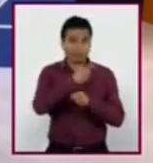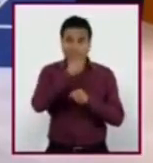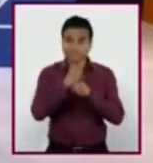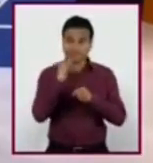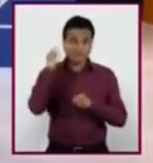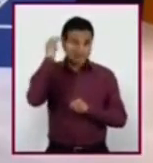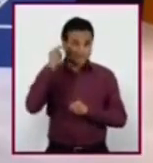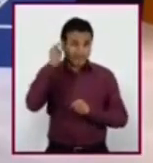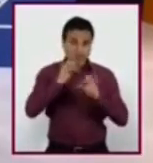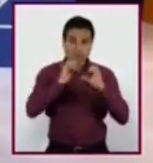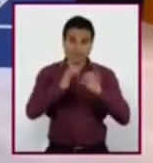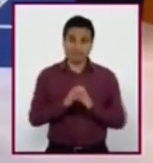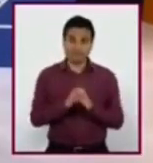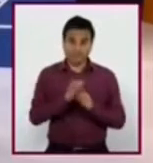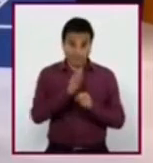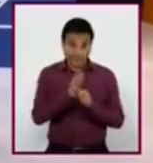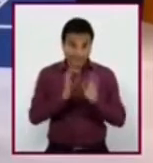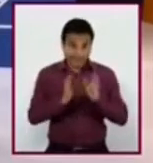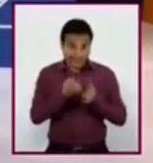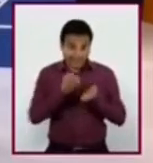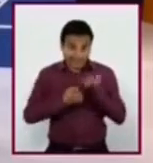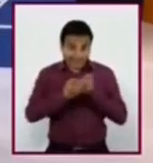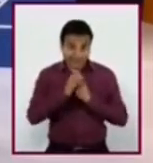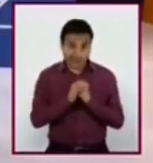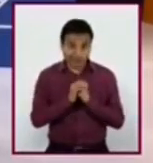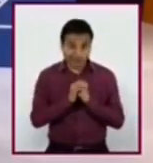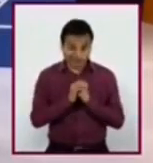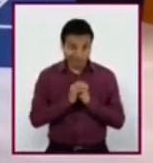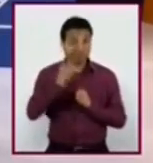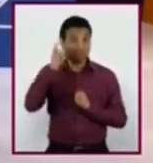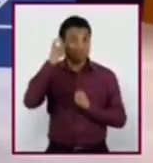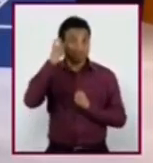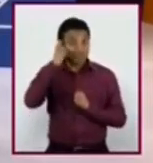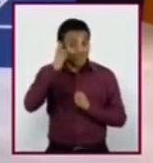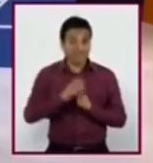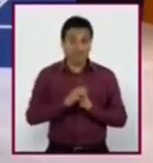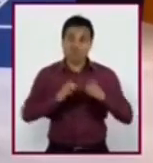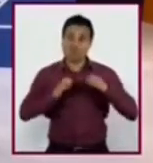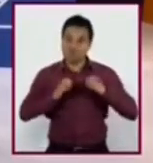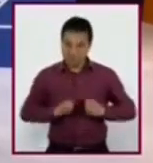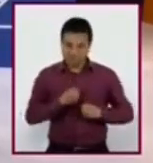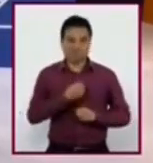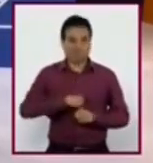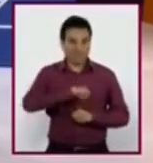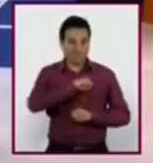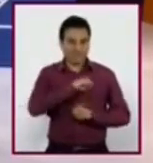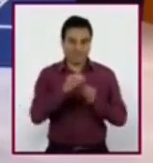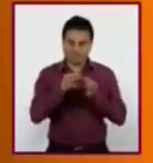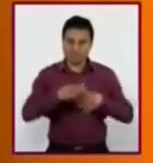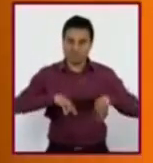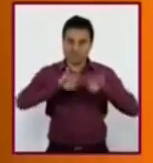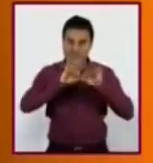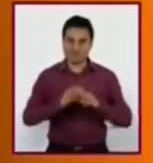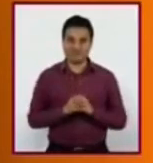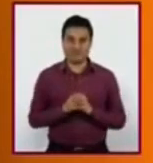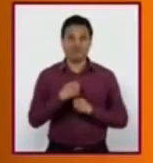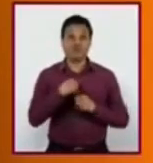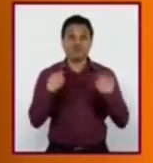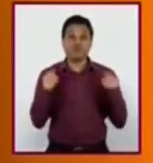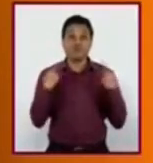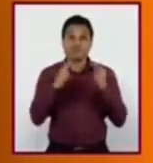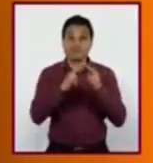Además, ¿ya hicieron algo de ejercicio hoy? Hay que mantener la mente sana en cuerpo sano. Soy la